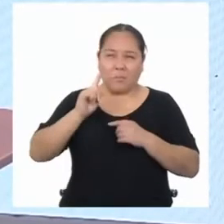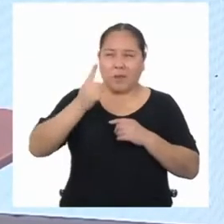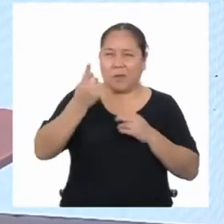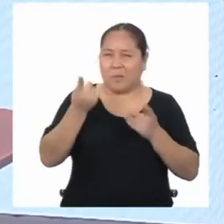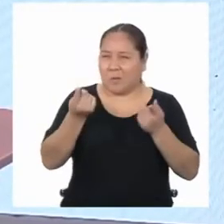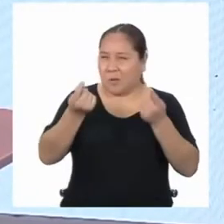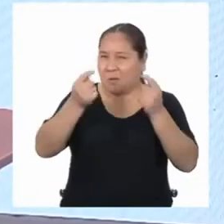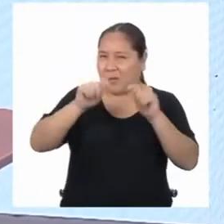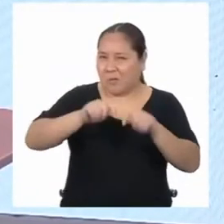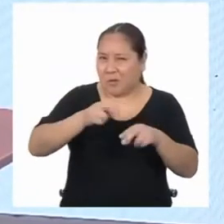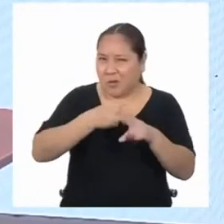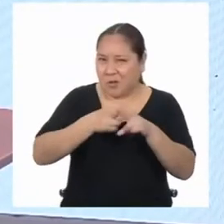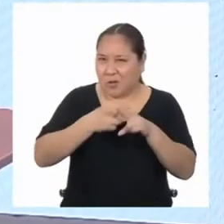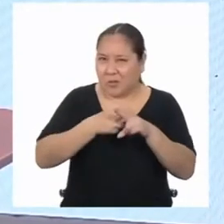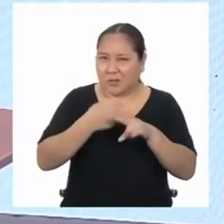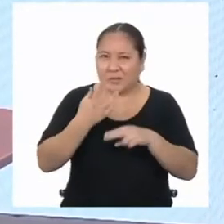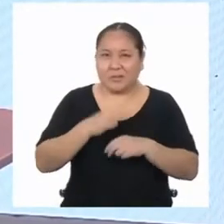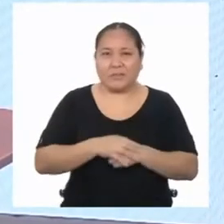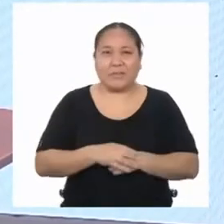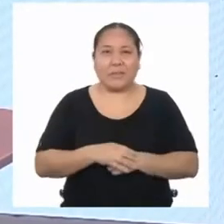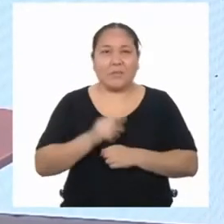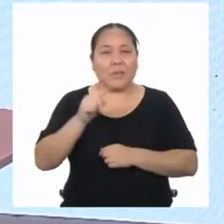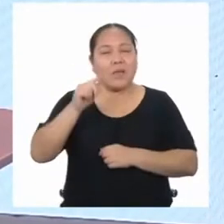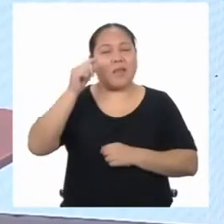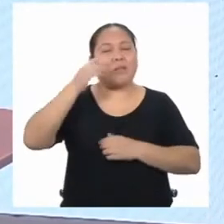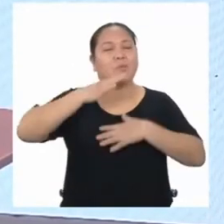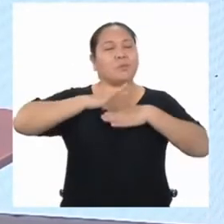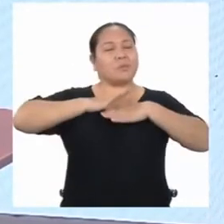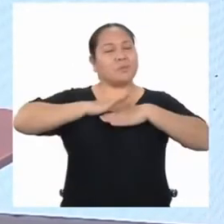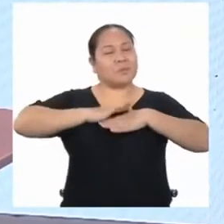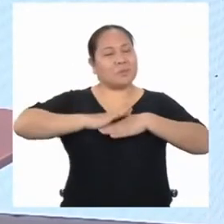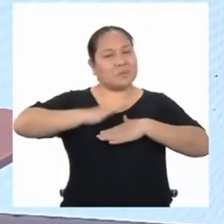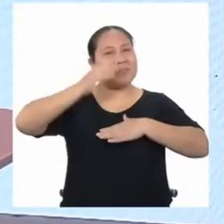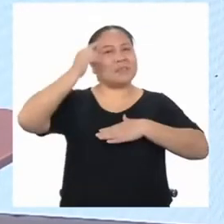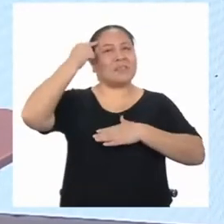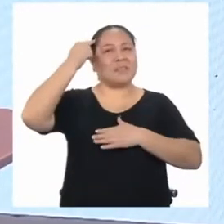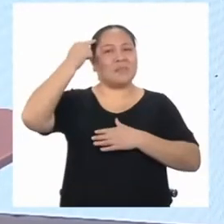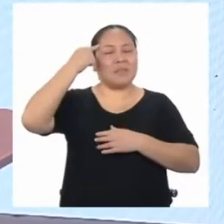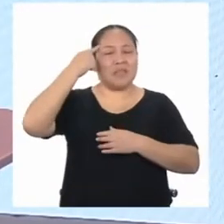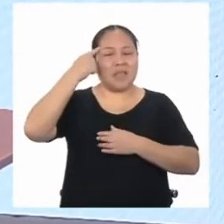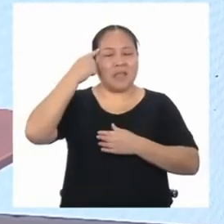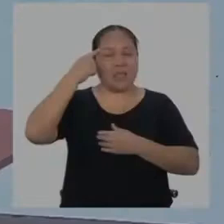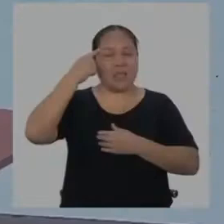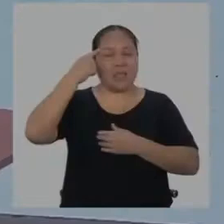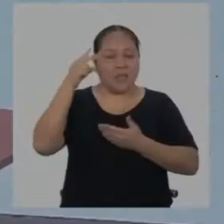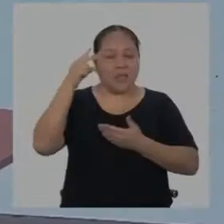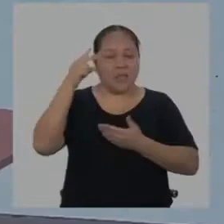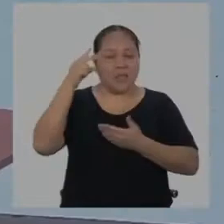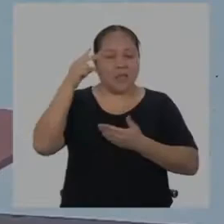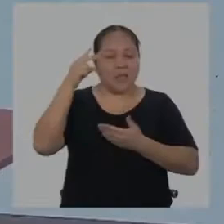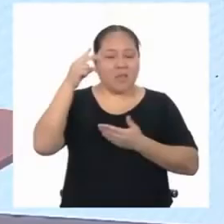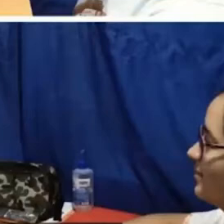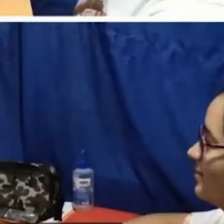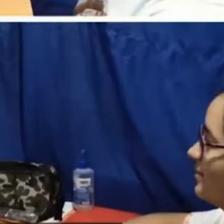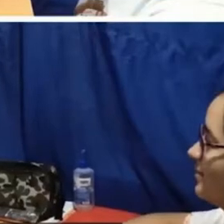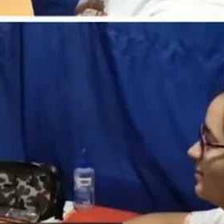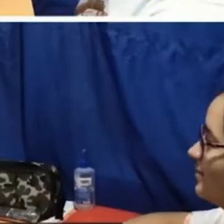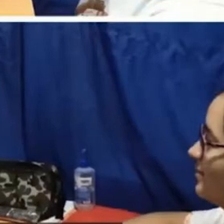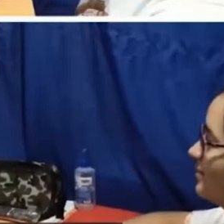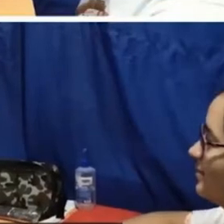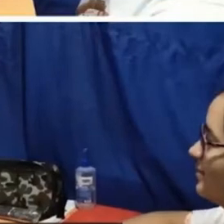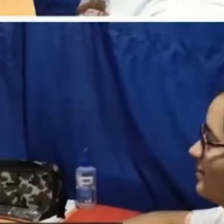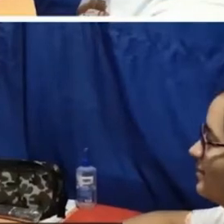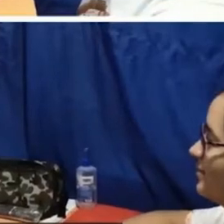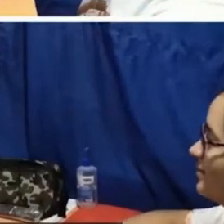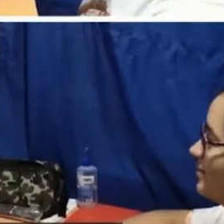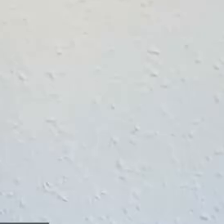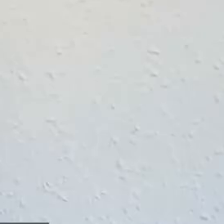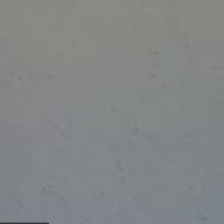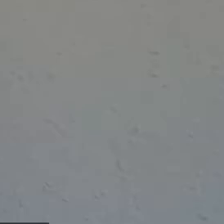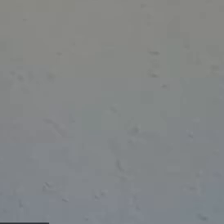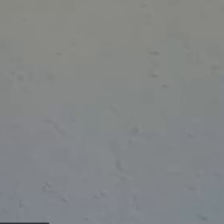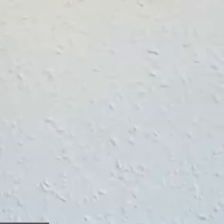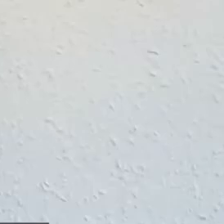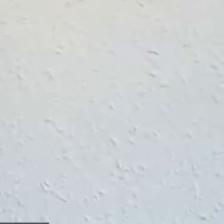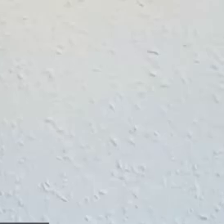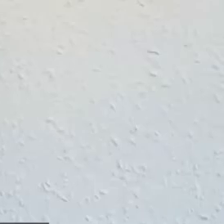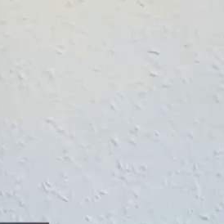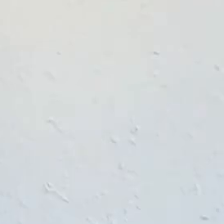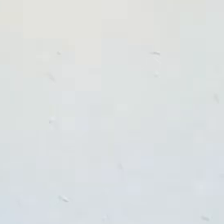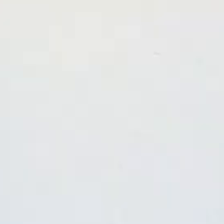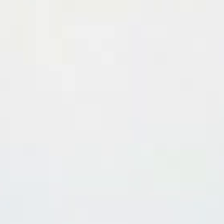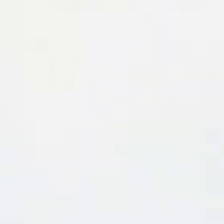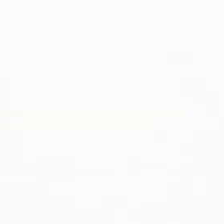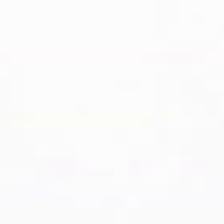una pequeña pausa? Como para refrescar nuestra mente y repasar lo que hemos visto hasta ahora. Y cuando algo me llama la atención,